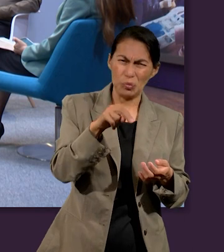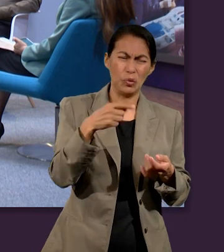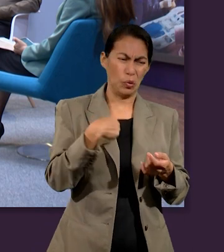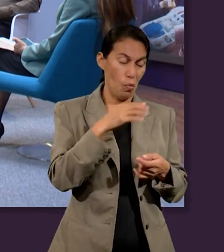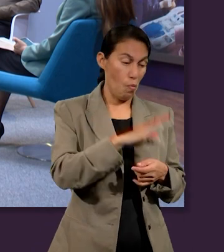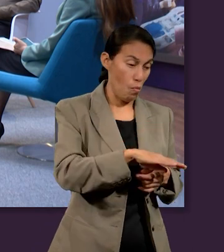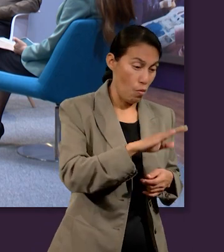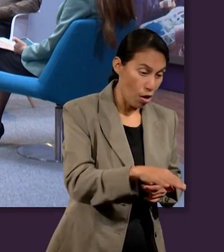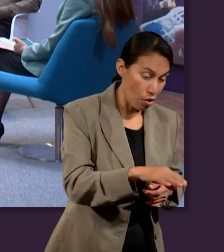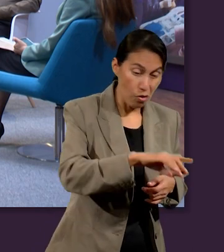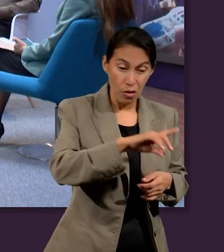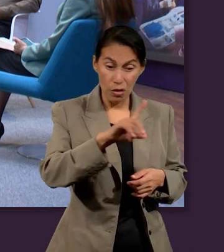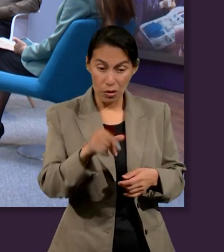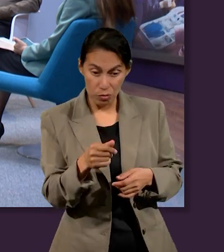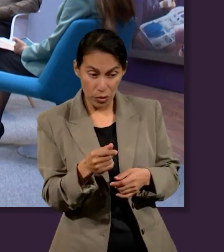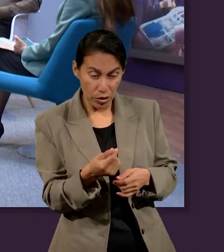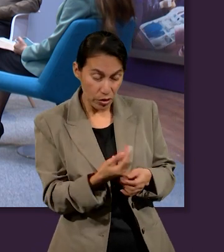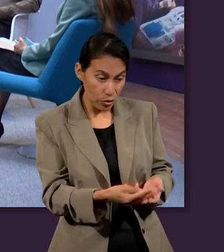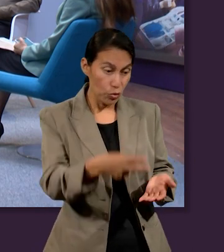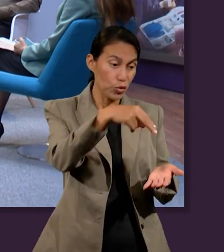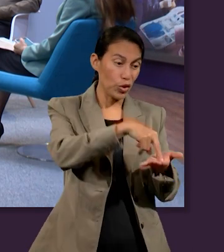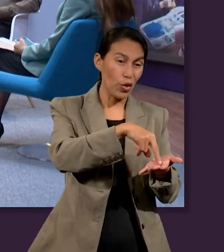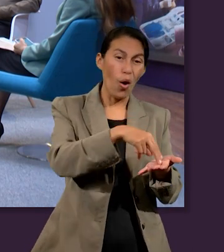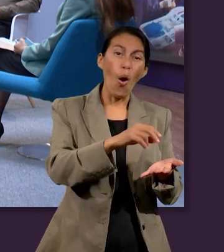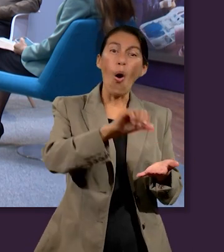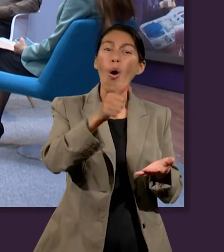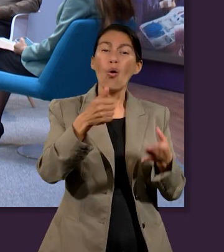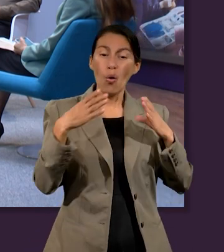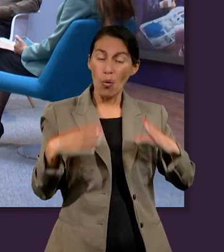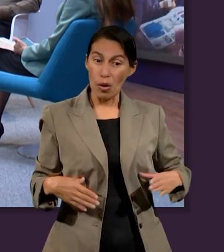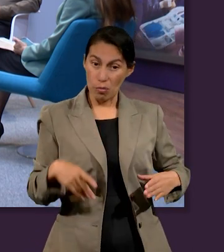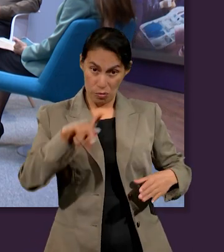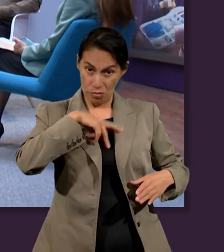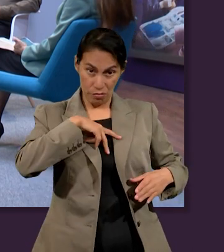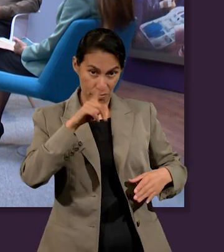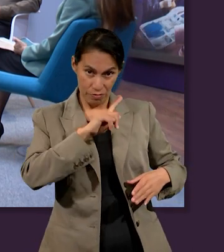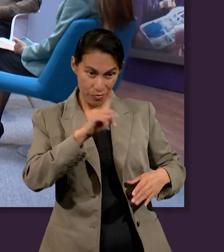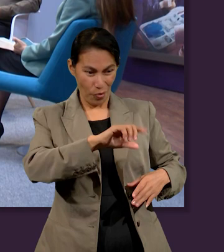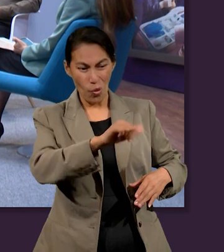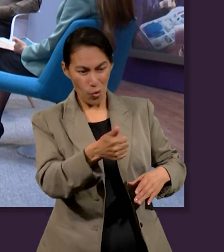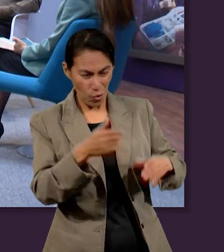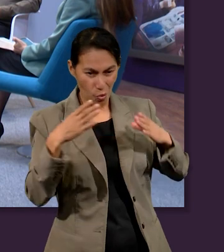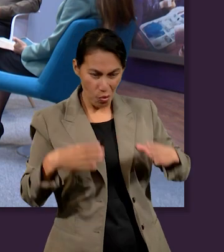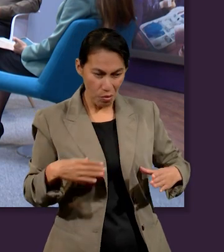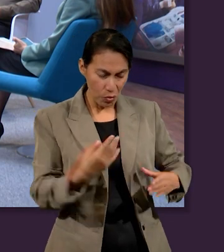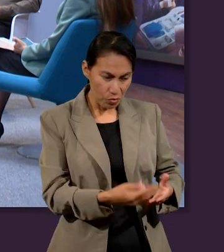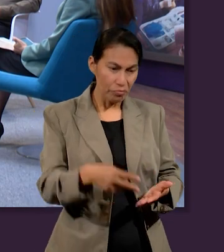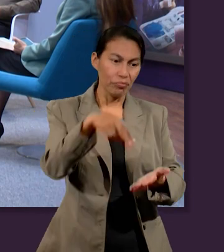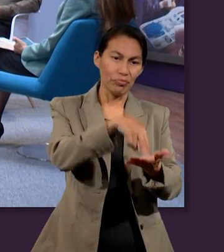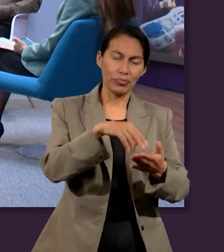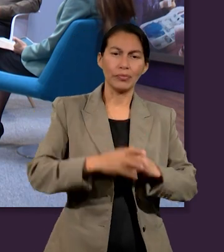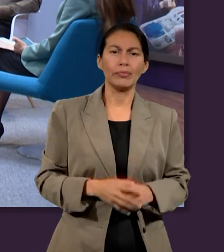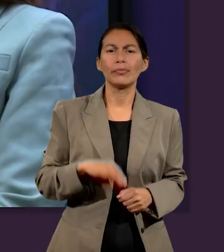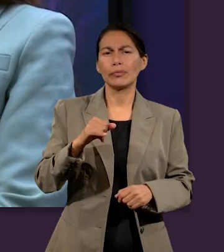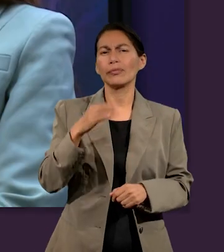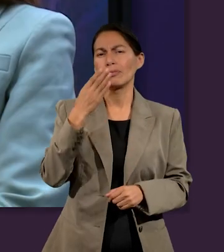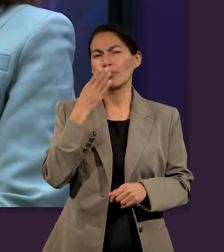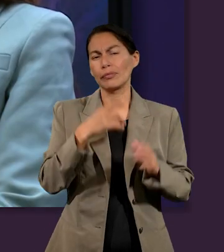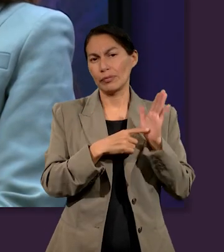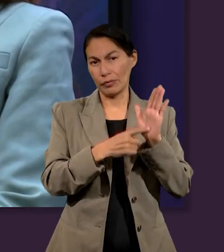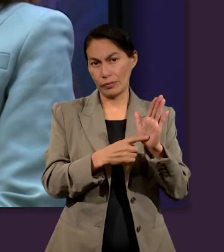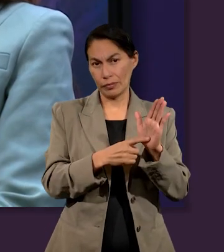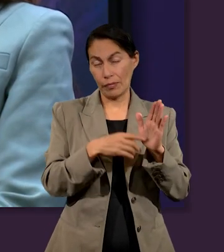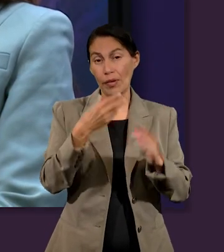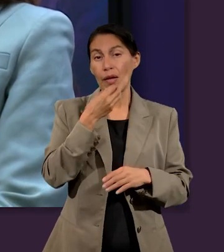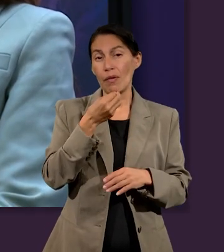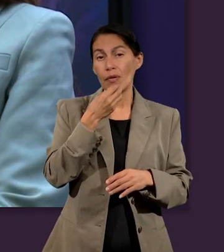muero y como que divago un tiempo y luego puedo regresar en otro cuerpo. Sí, en torno a eso la Biblia nos presenta algo